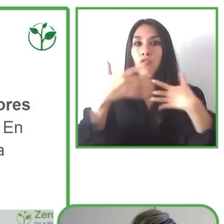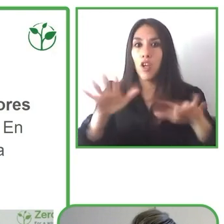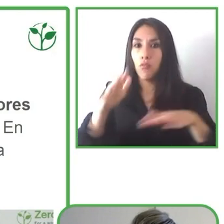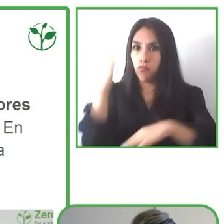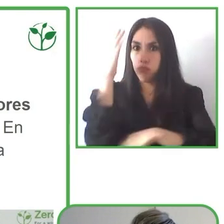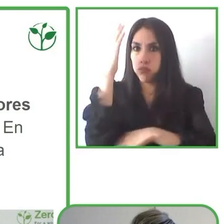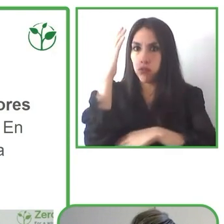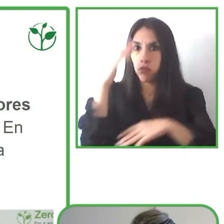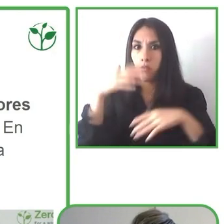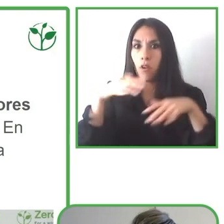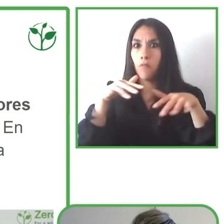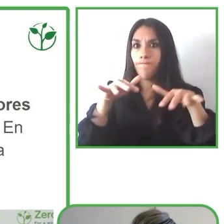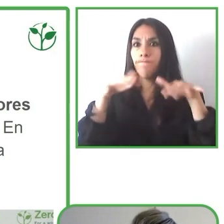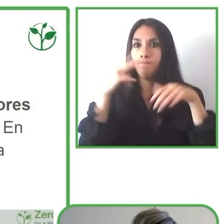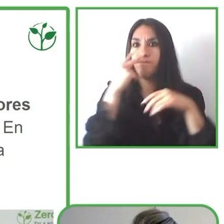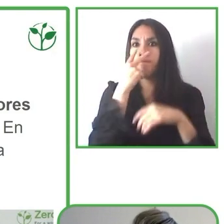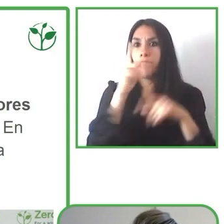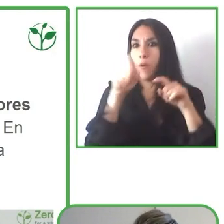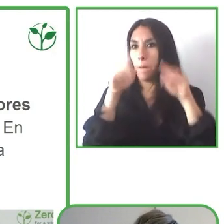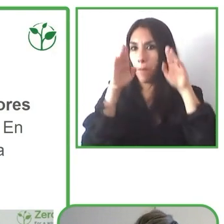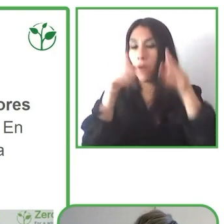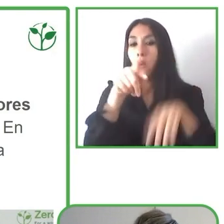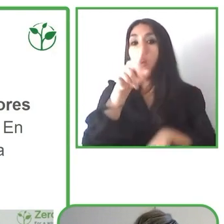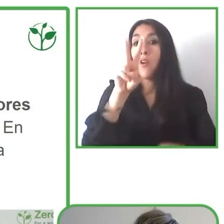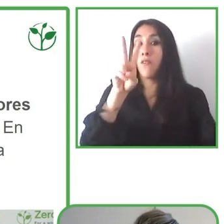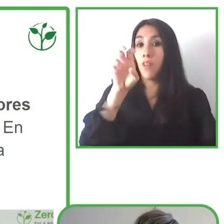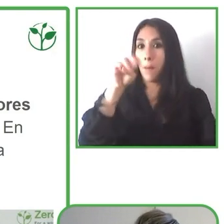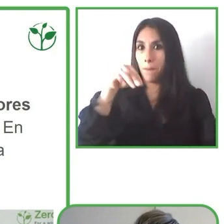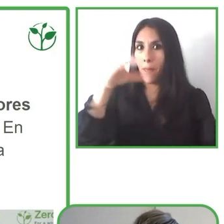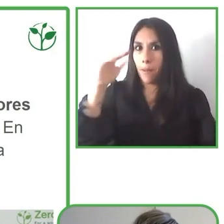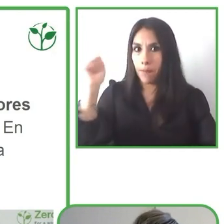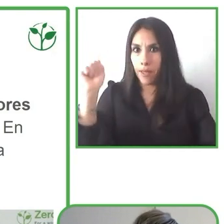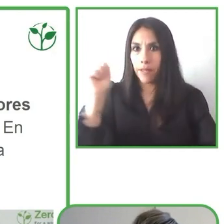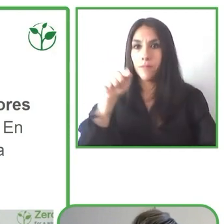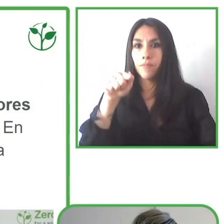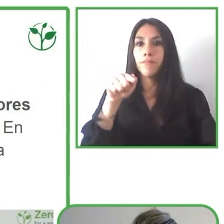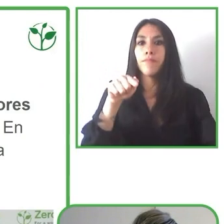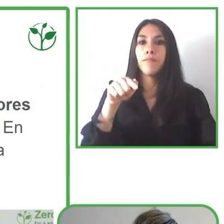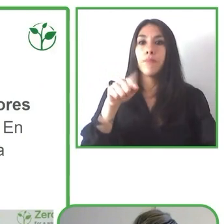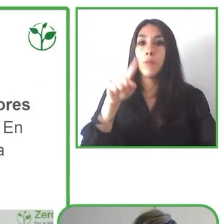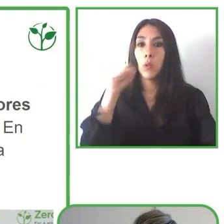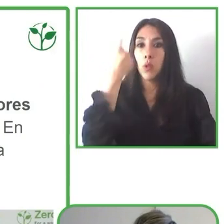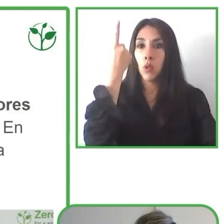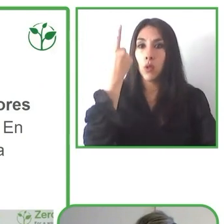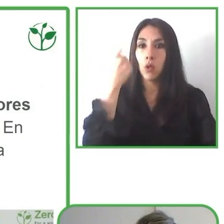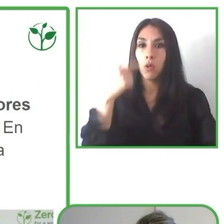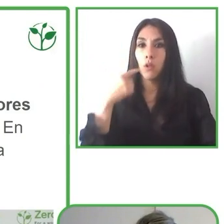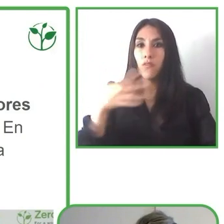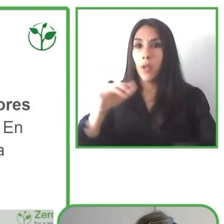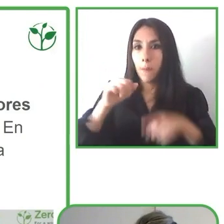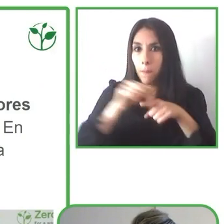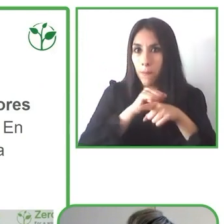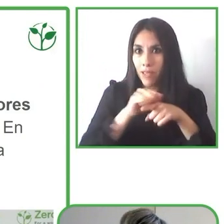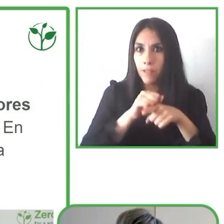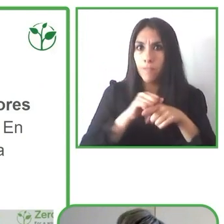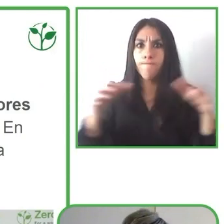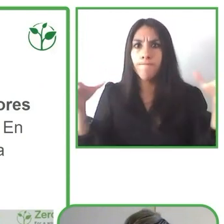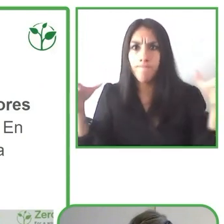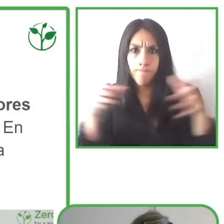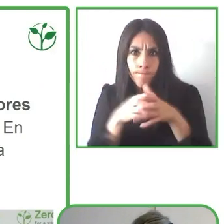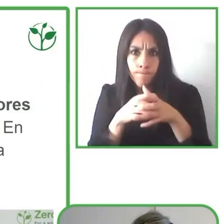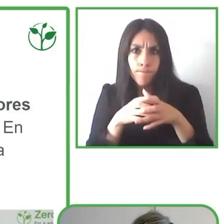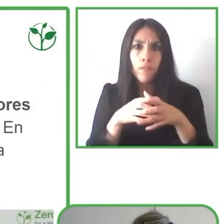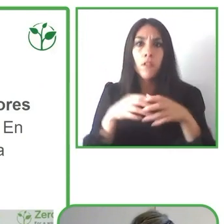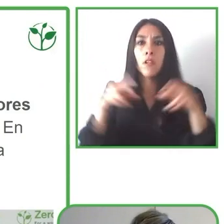mejores prácticas del mundo en el ámbito del desarrollo sostenible. En